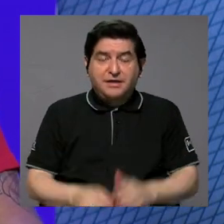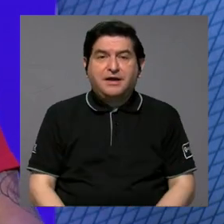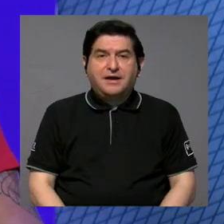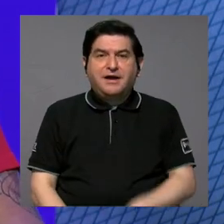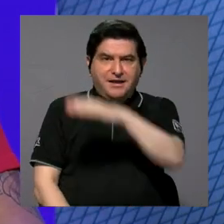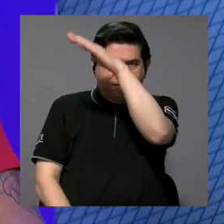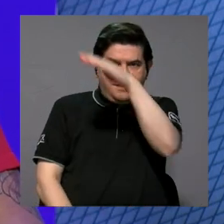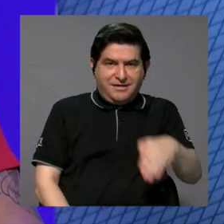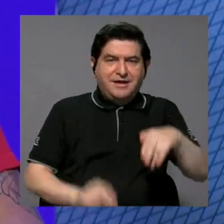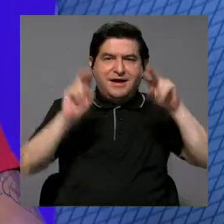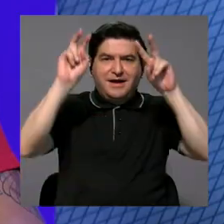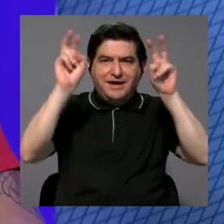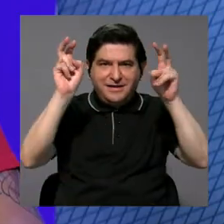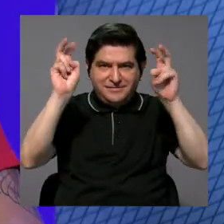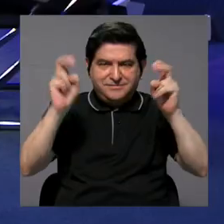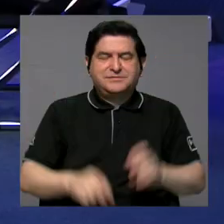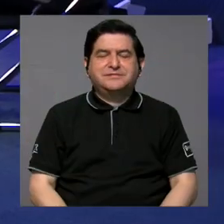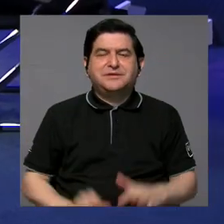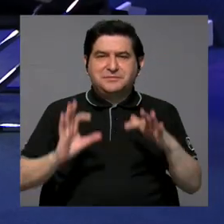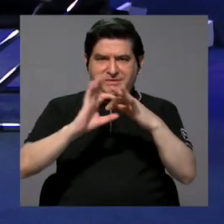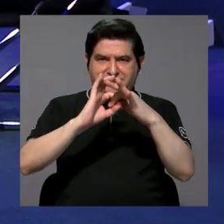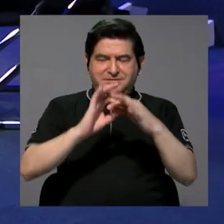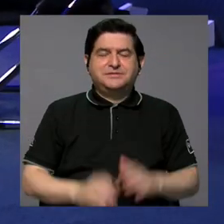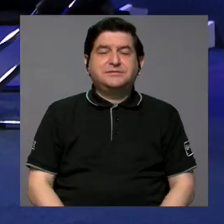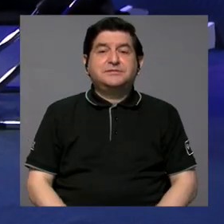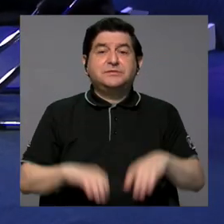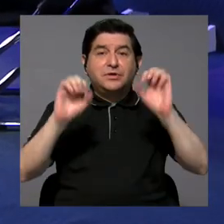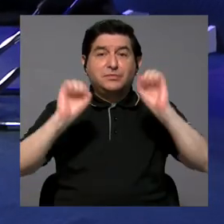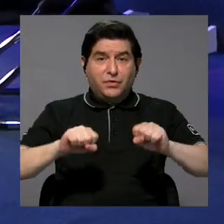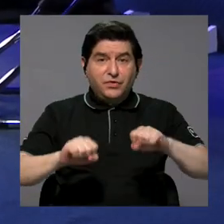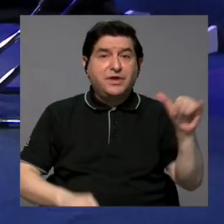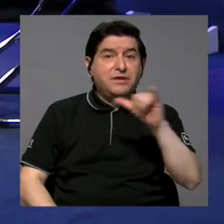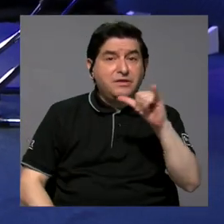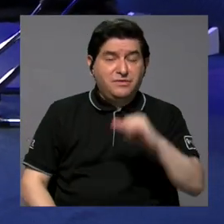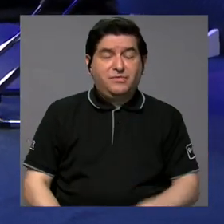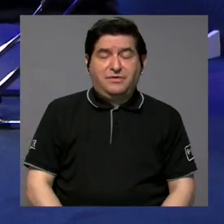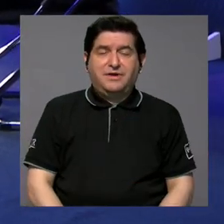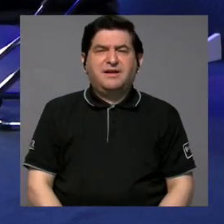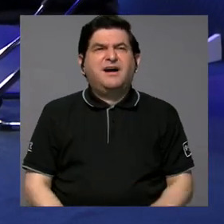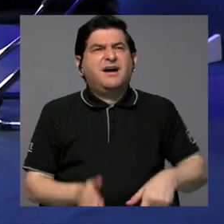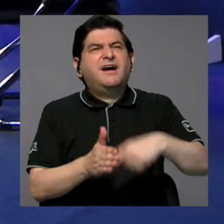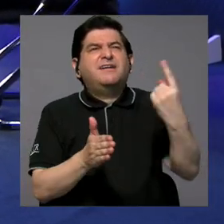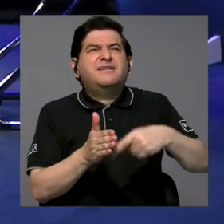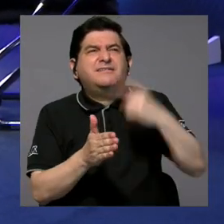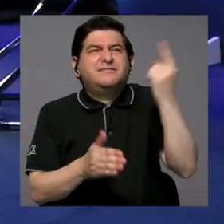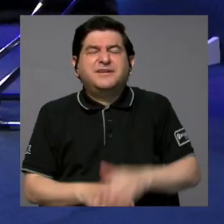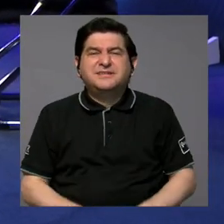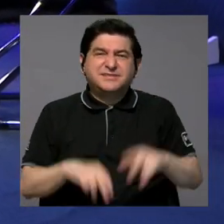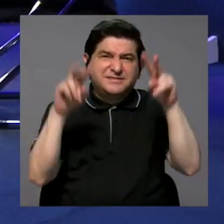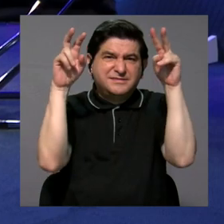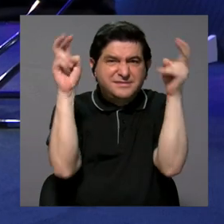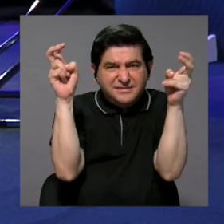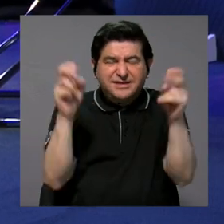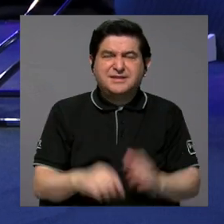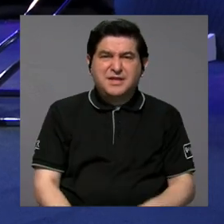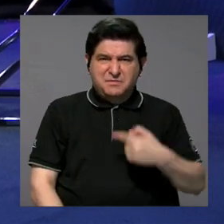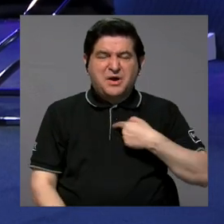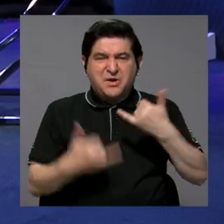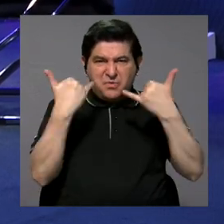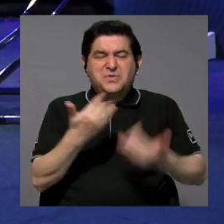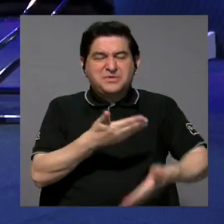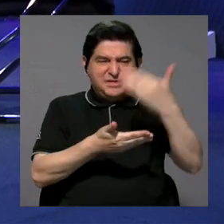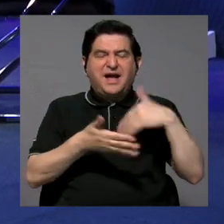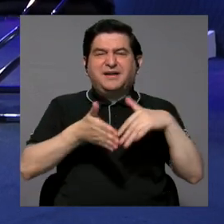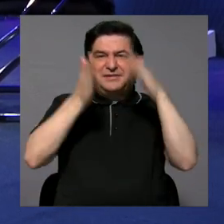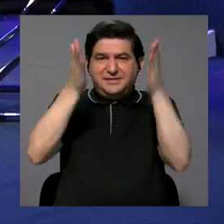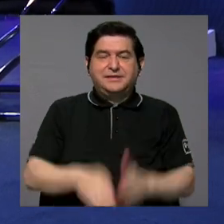transversalizados con nuestros ejes temáticos y poder así vincular también, porque sabemos muchas veces que en este tema, y uno lo pasó cuando fue